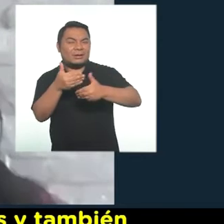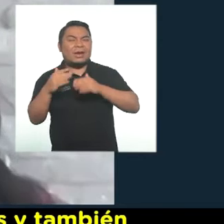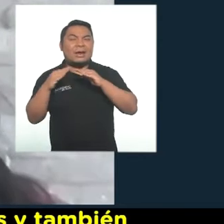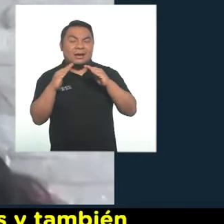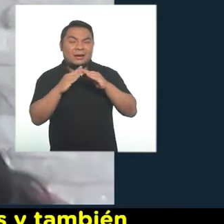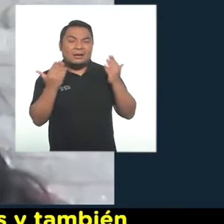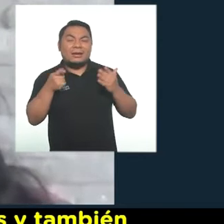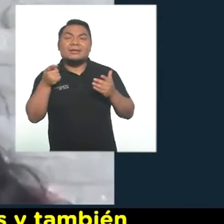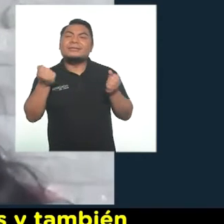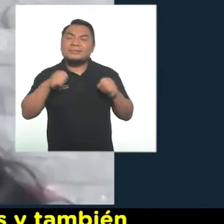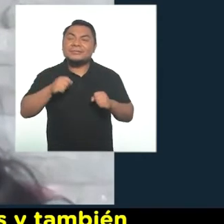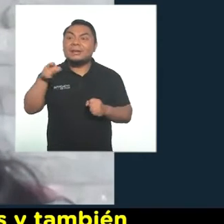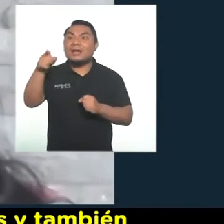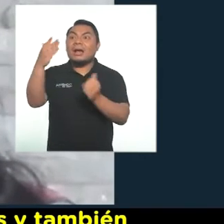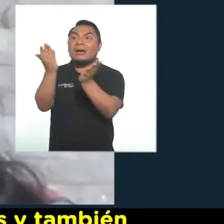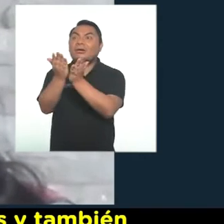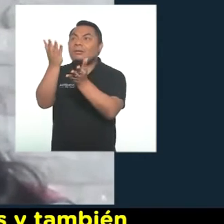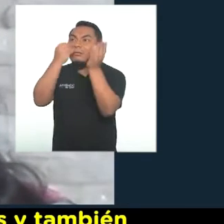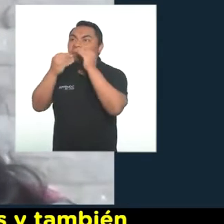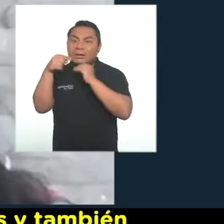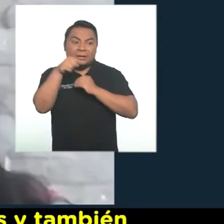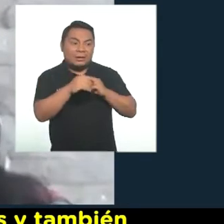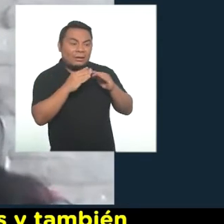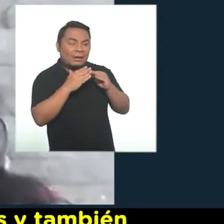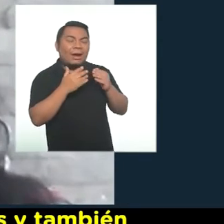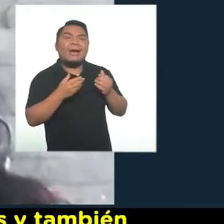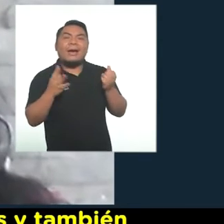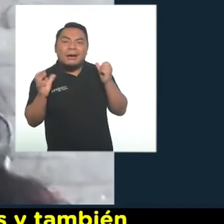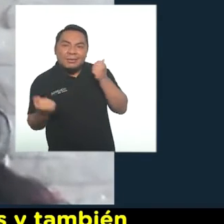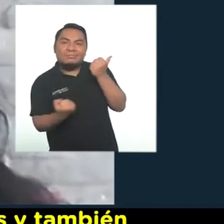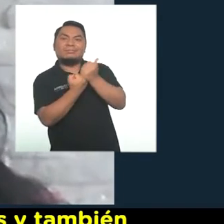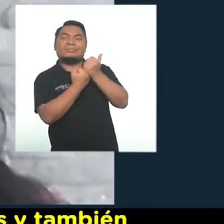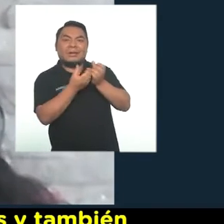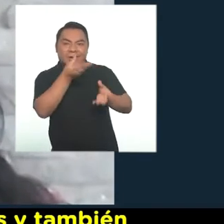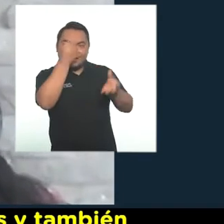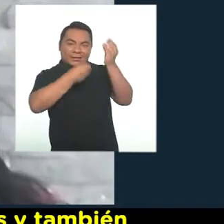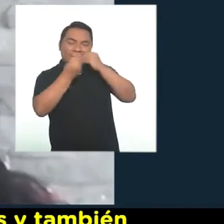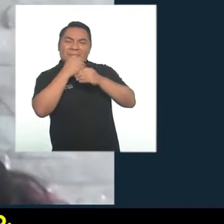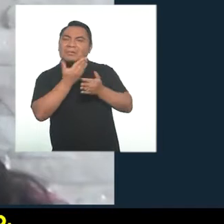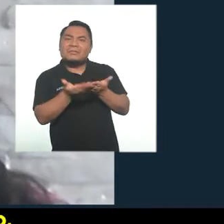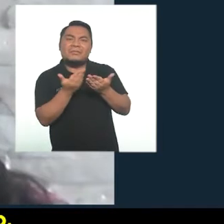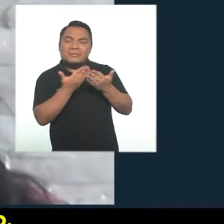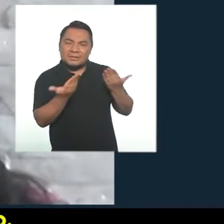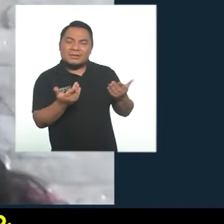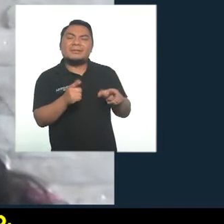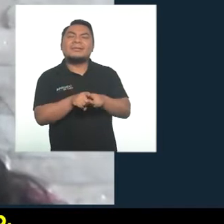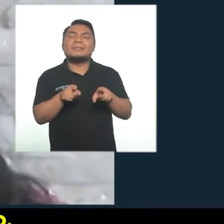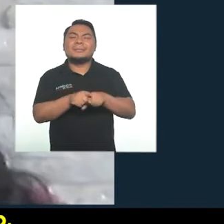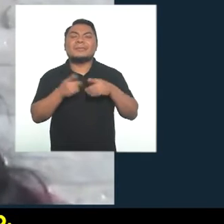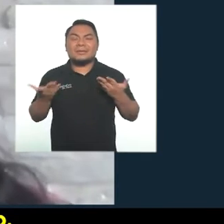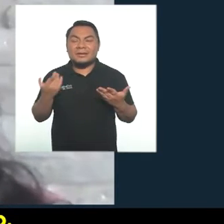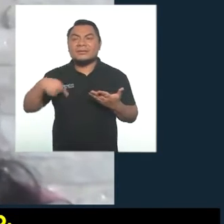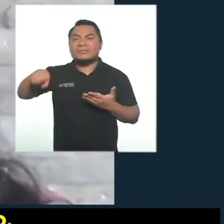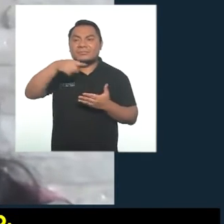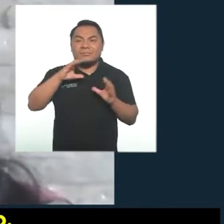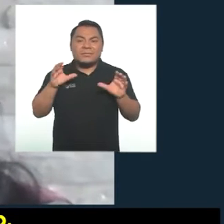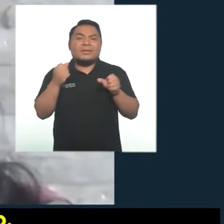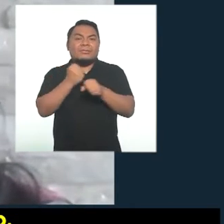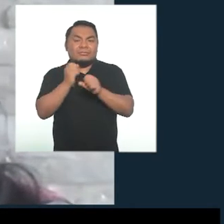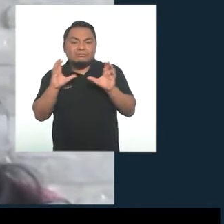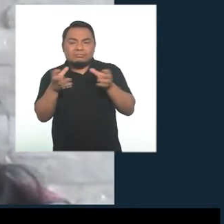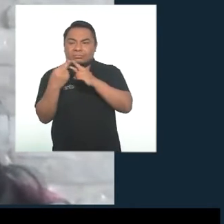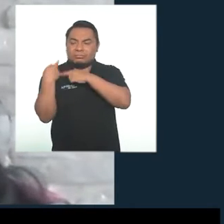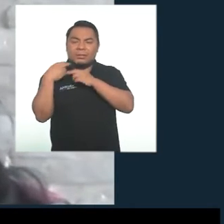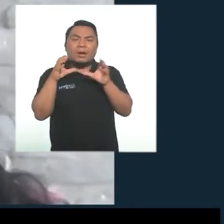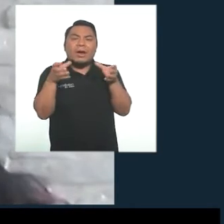refuerza lo que aprenden, ven lo práctico que es y también, aparte de eso, trabajamos en